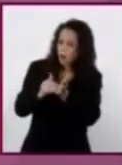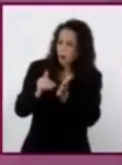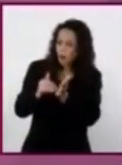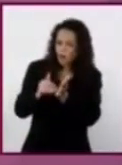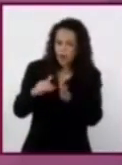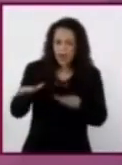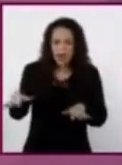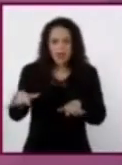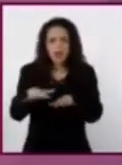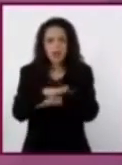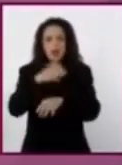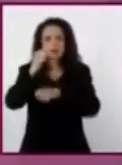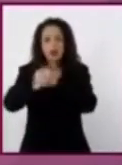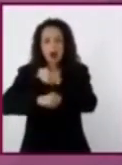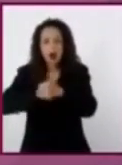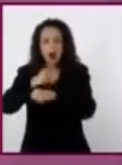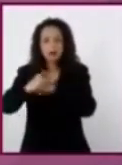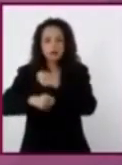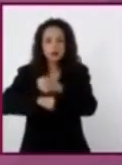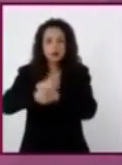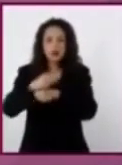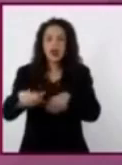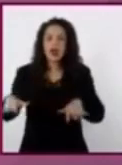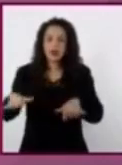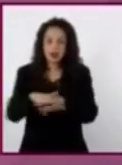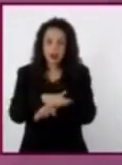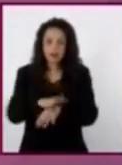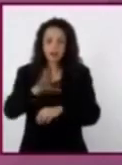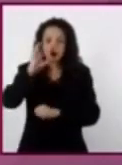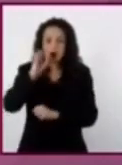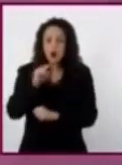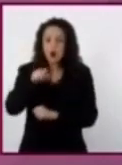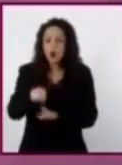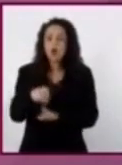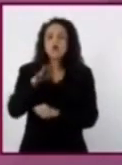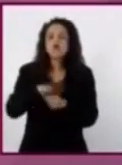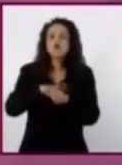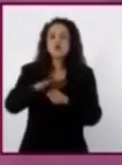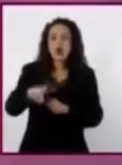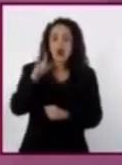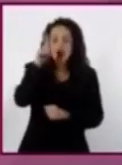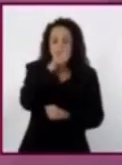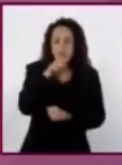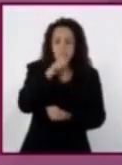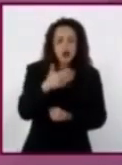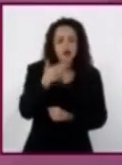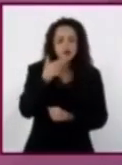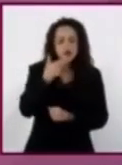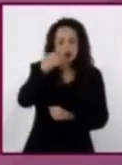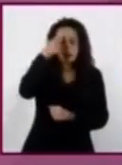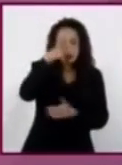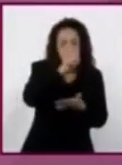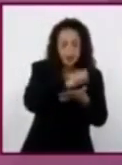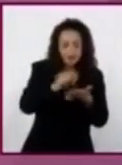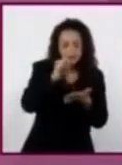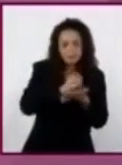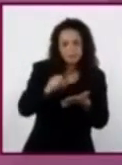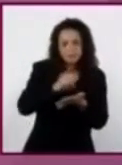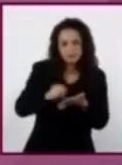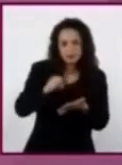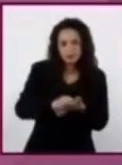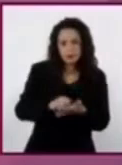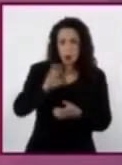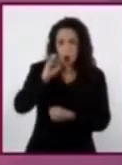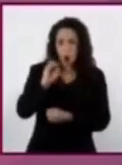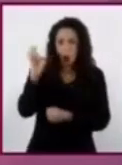con el tiempo o el lenguaje que se emplea en su escritura o si se menciona en el